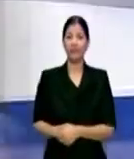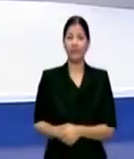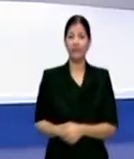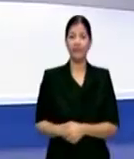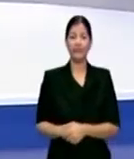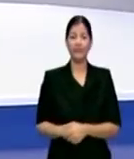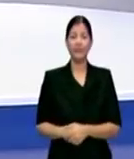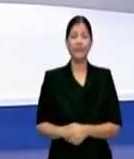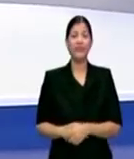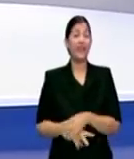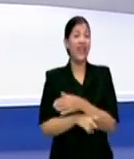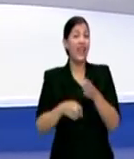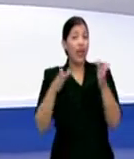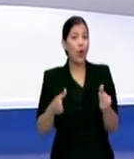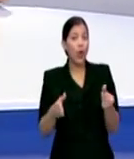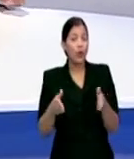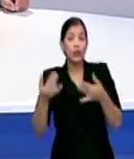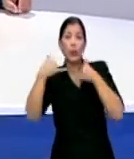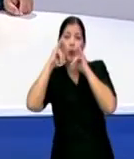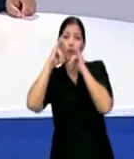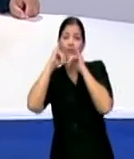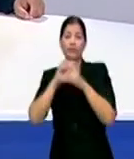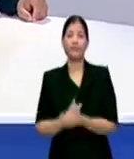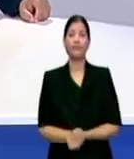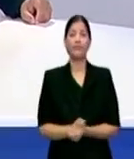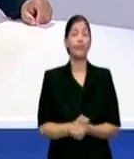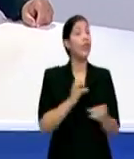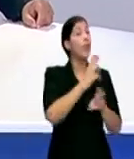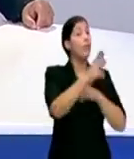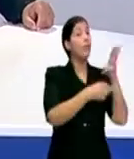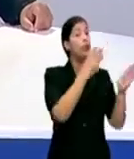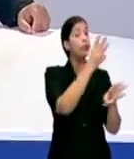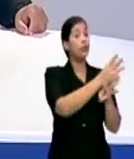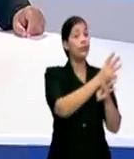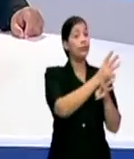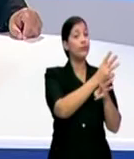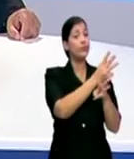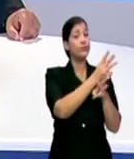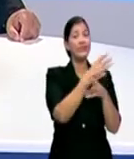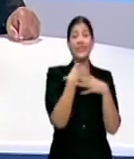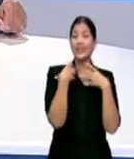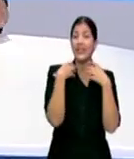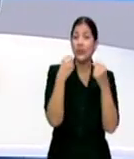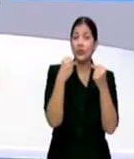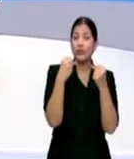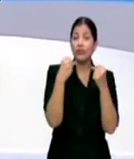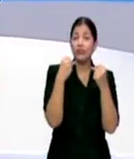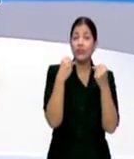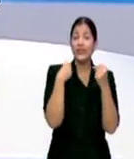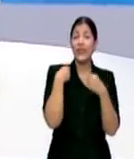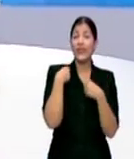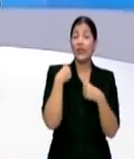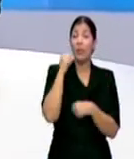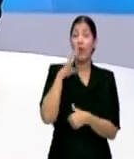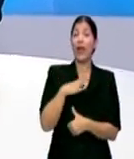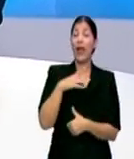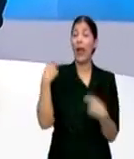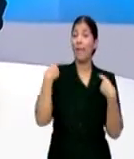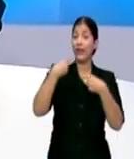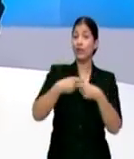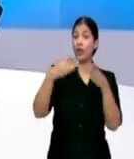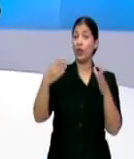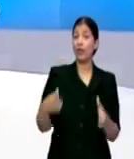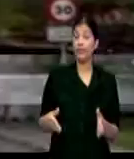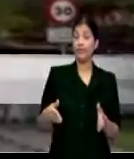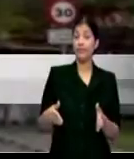en notas del mundo el estado de salud de la auxiliar de enfermería española que contrajo ébola empeoró en las últimas